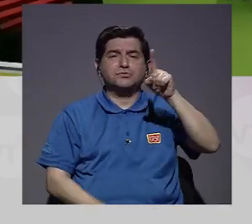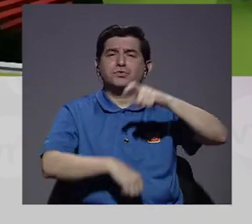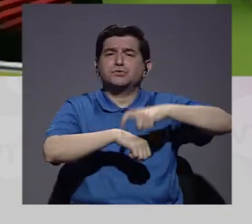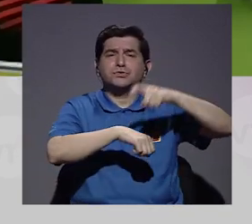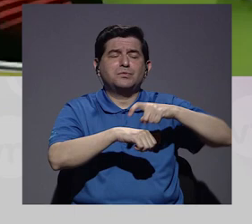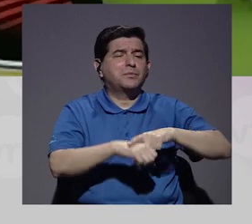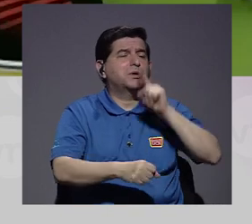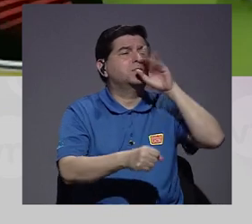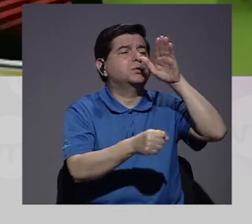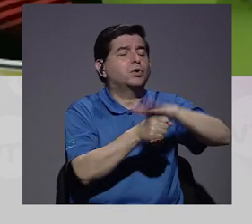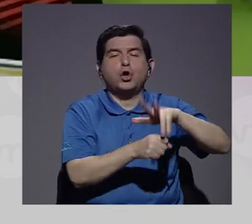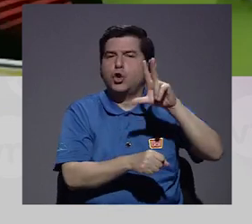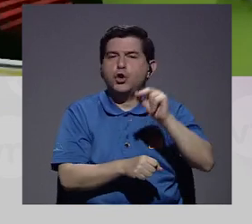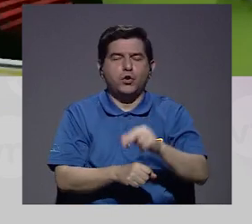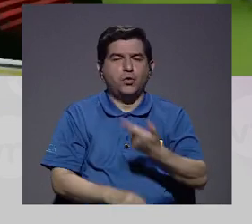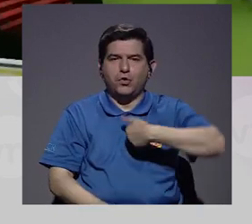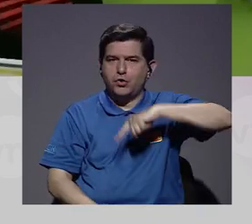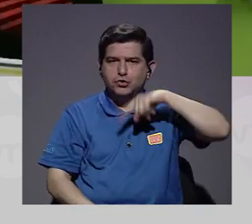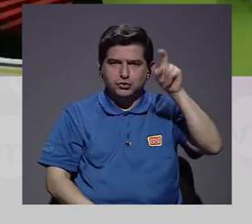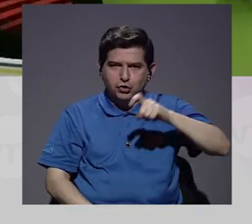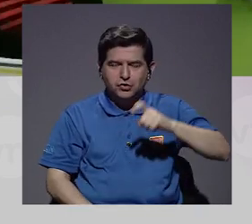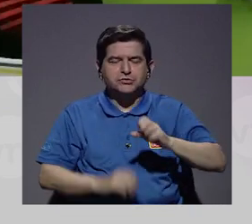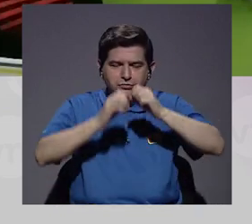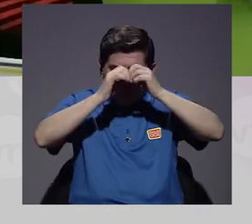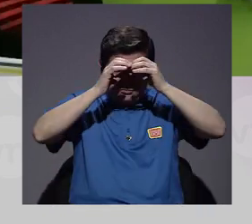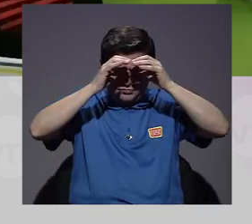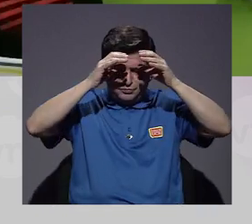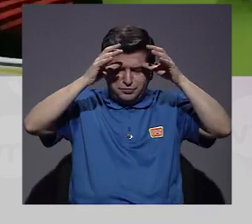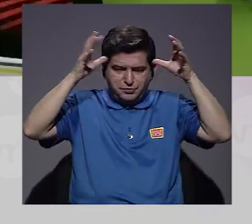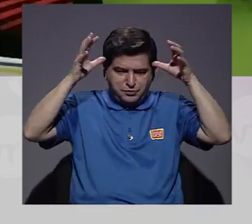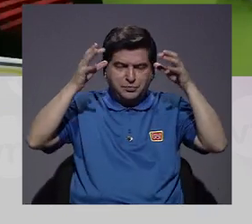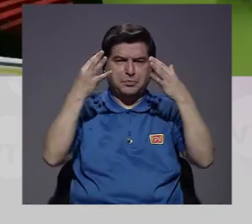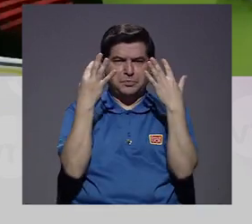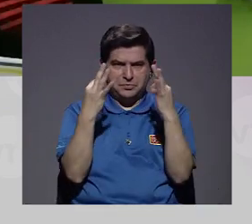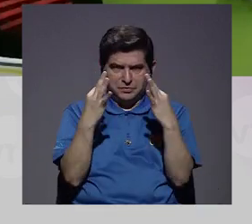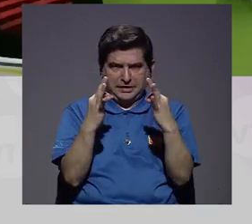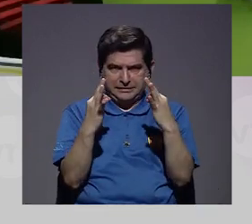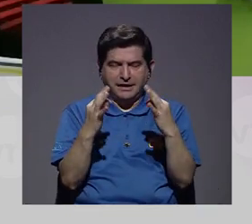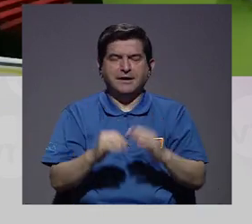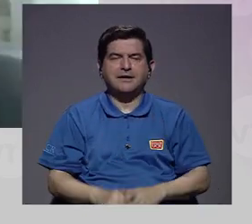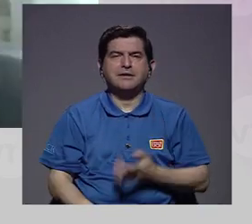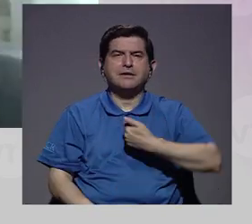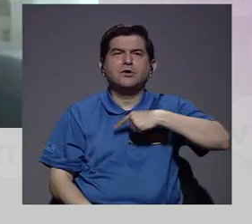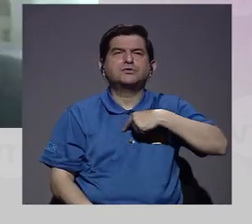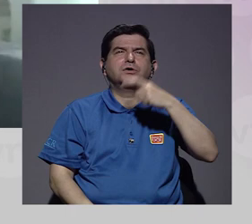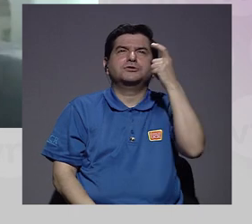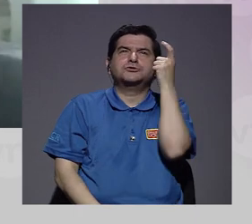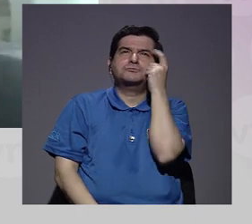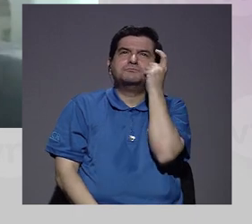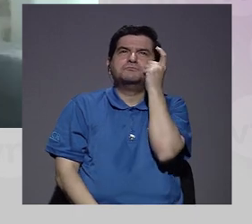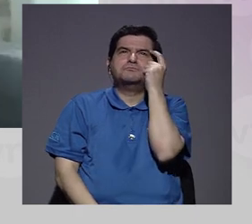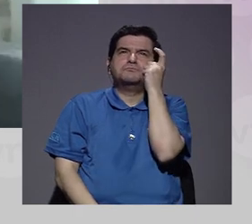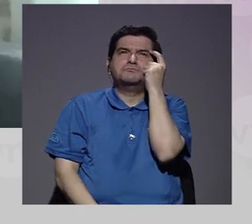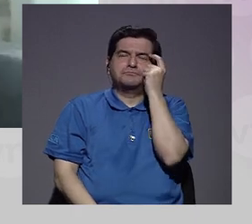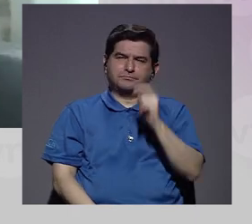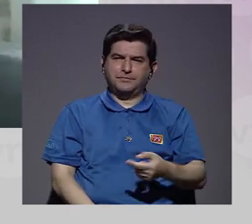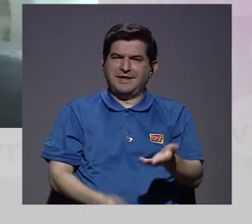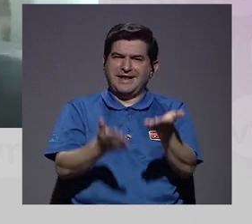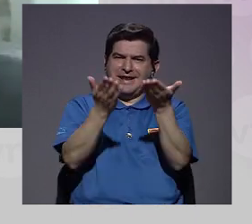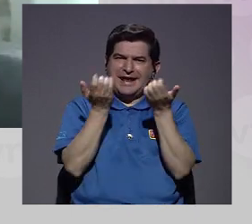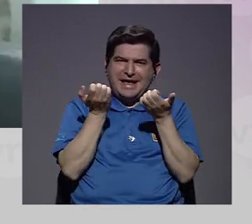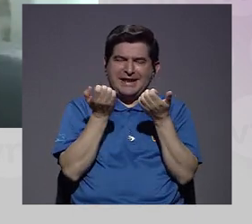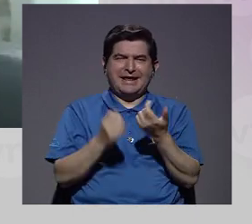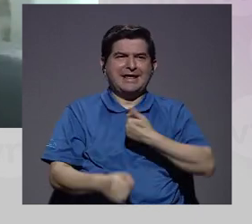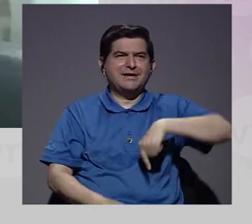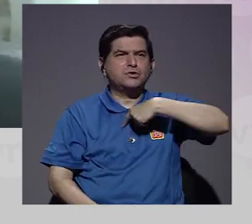a alcanzar en algún momento, ¿no? Es algo que tenemos que imaginar, atrevernos a imaginar, atrevernos a pensar, bueno,